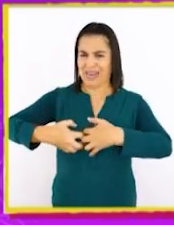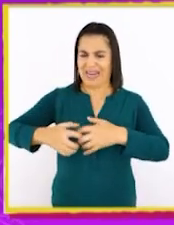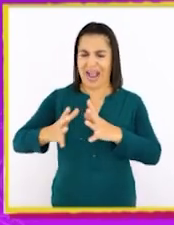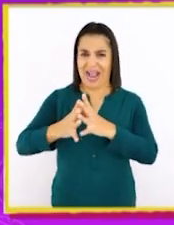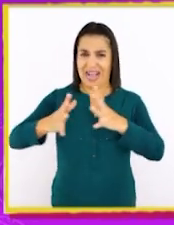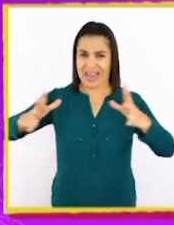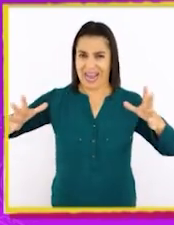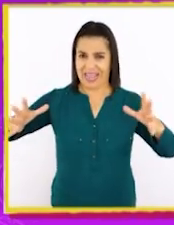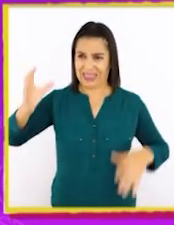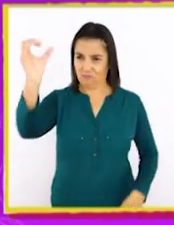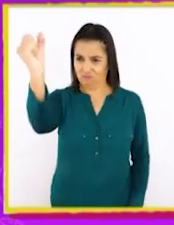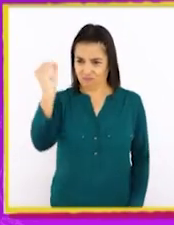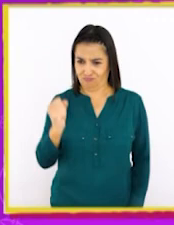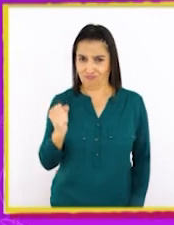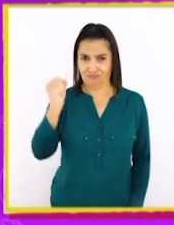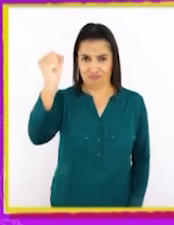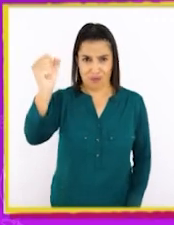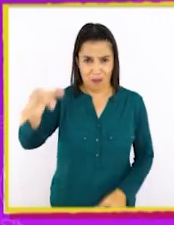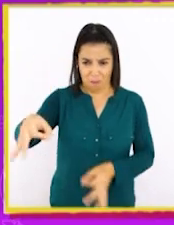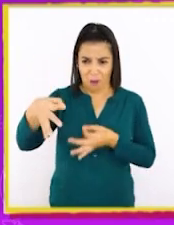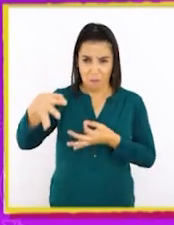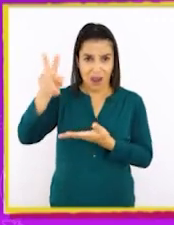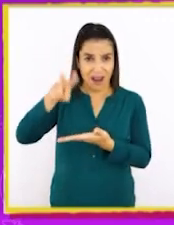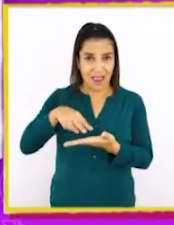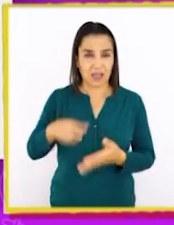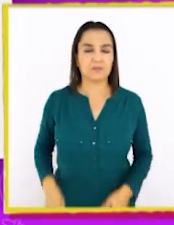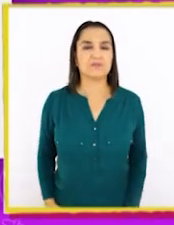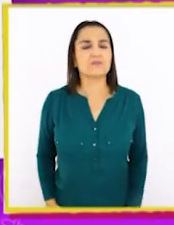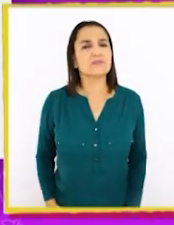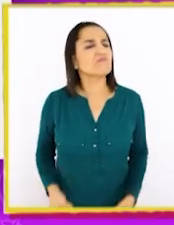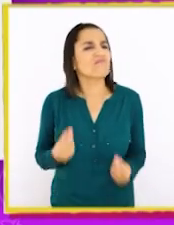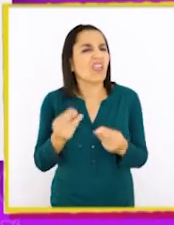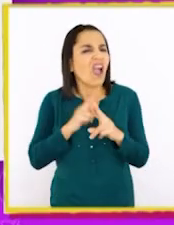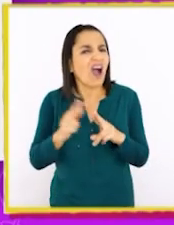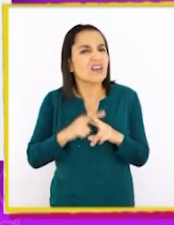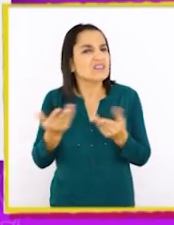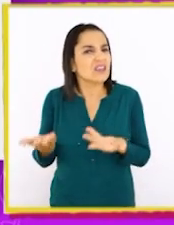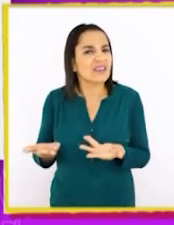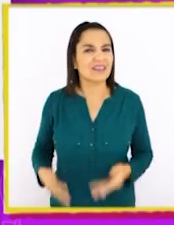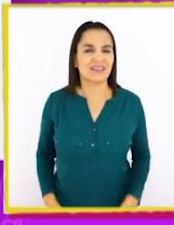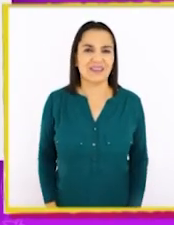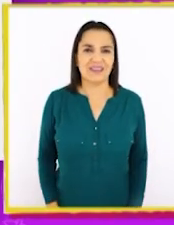más grandes. ¿Qué imaginan que se hace con ellas?